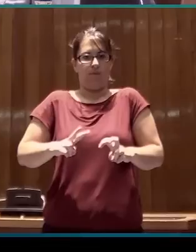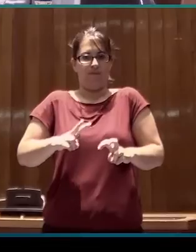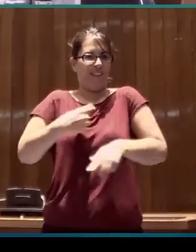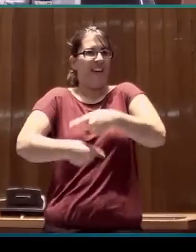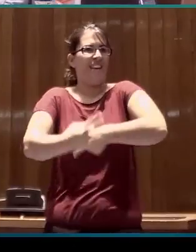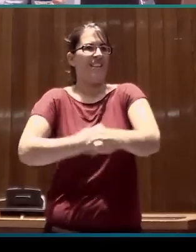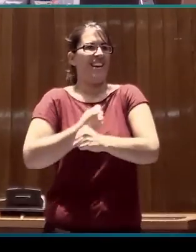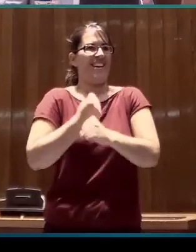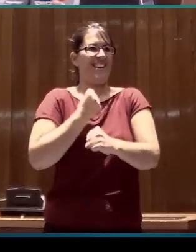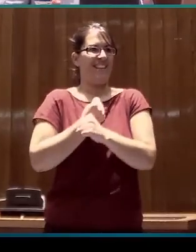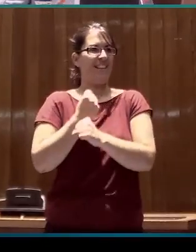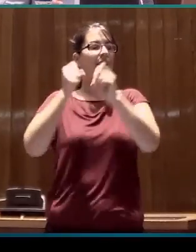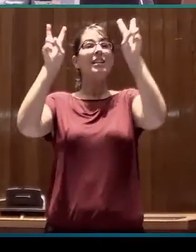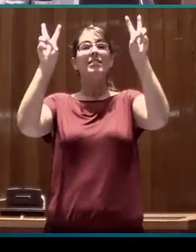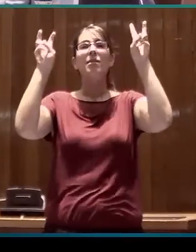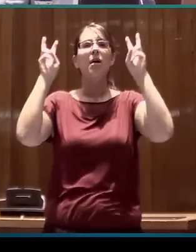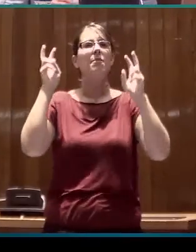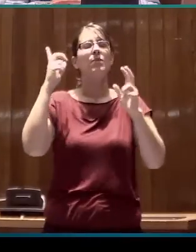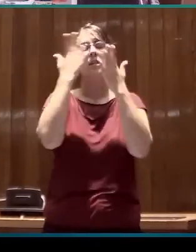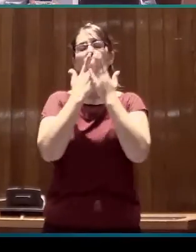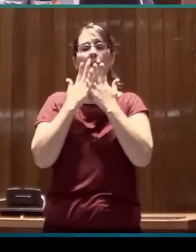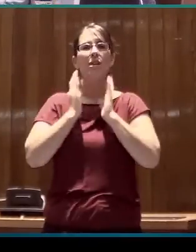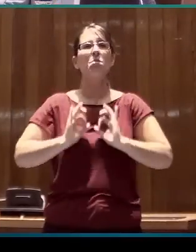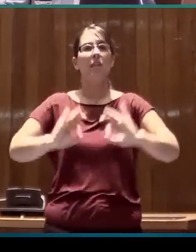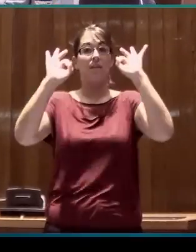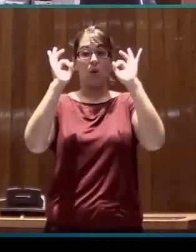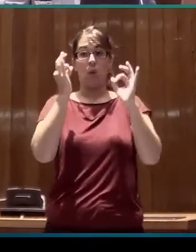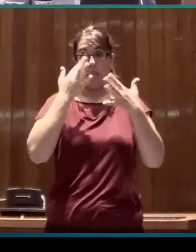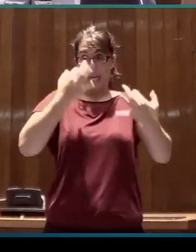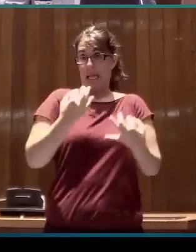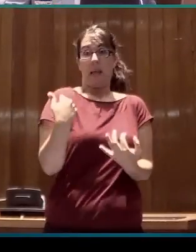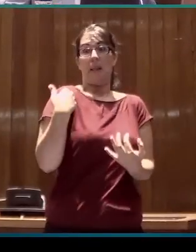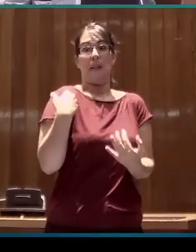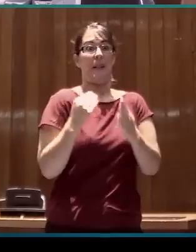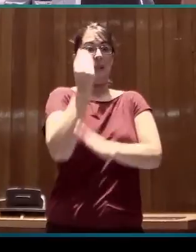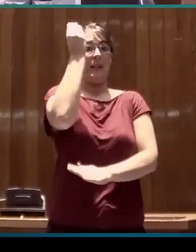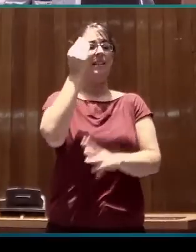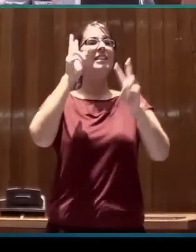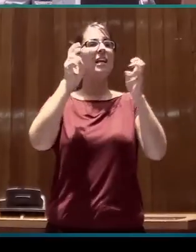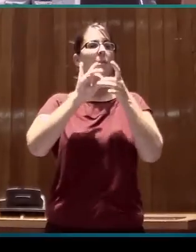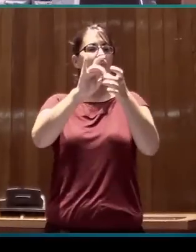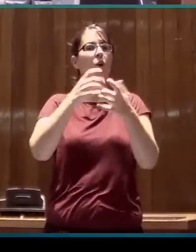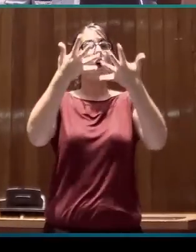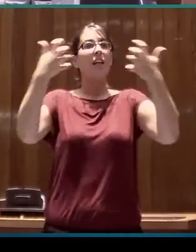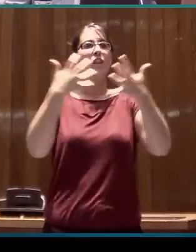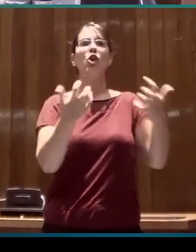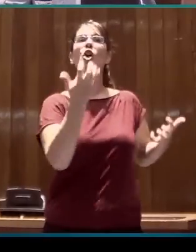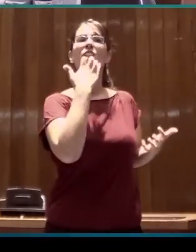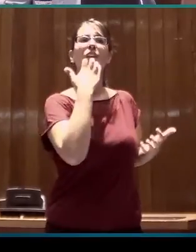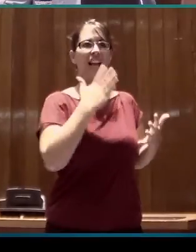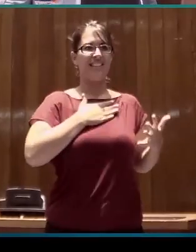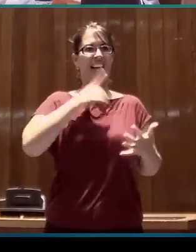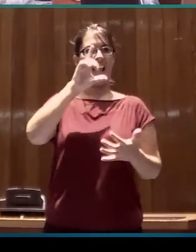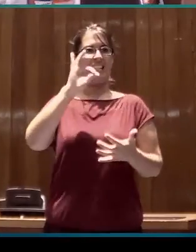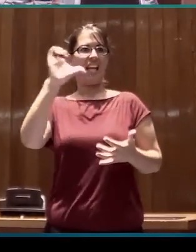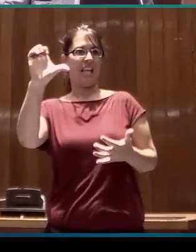sobre un estudio muy específico que en realidad acaba de salir del horno sobre las condicionales en lengua de signos catalana y